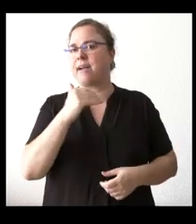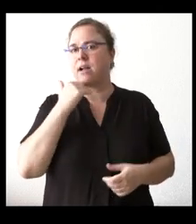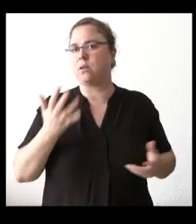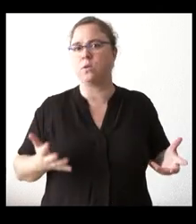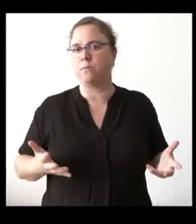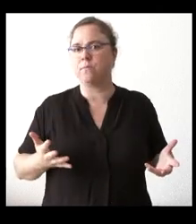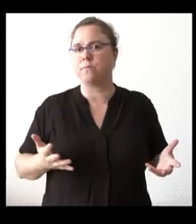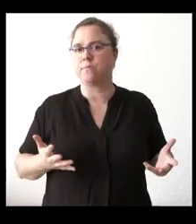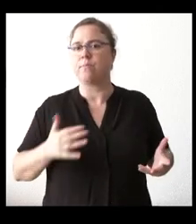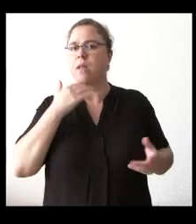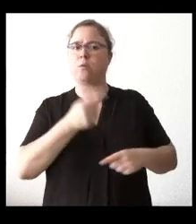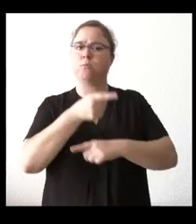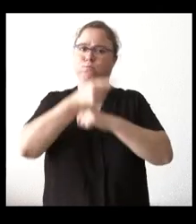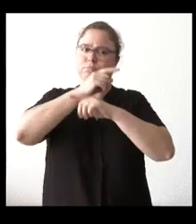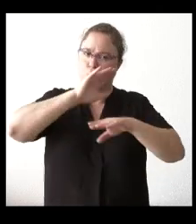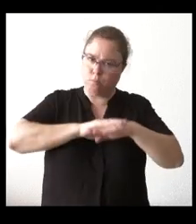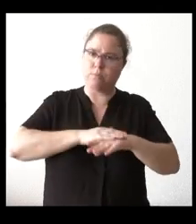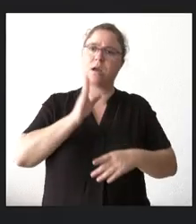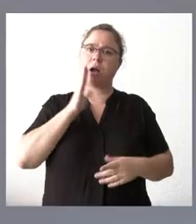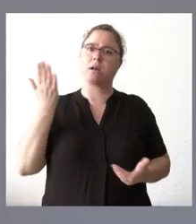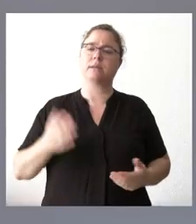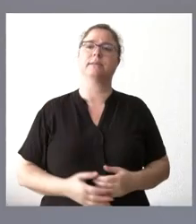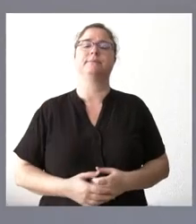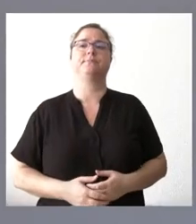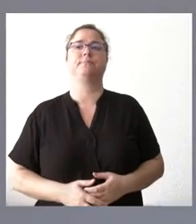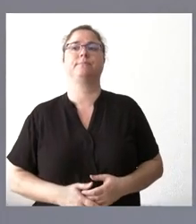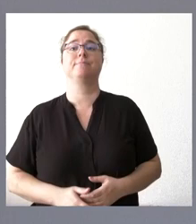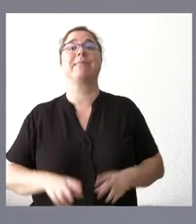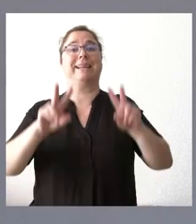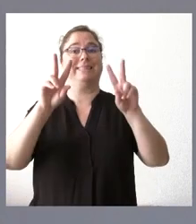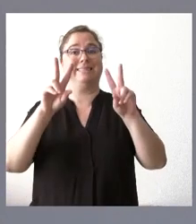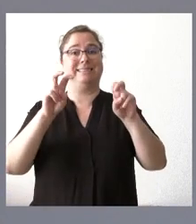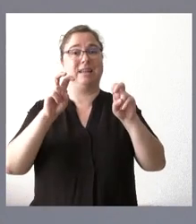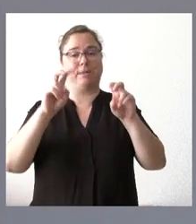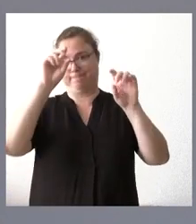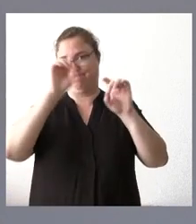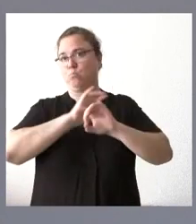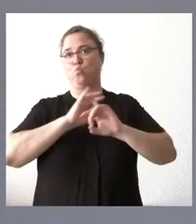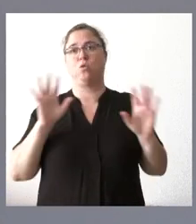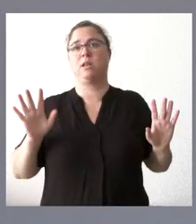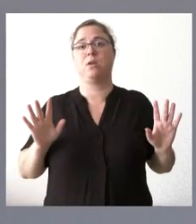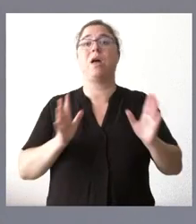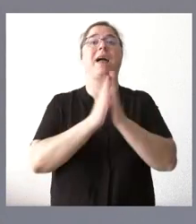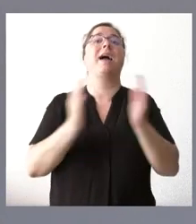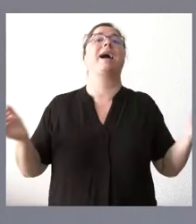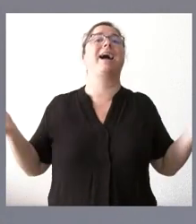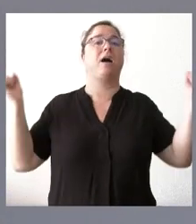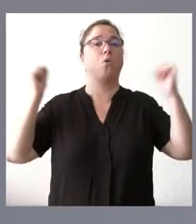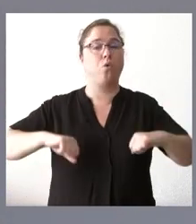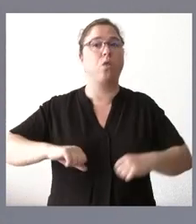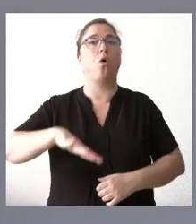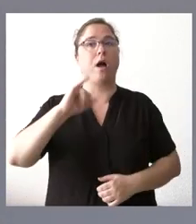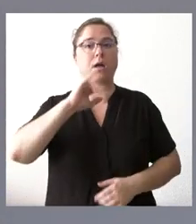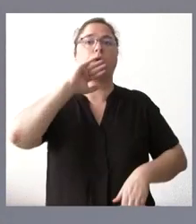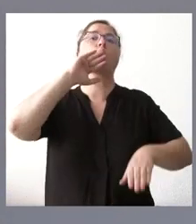imponer que se cumplan los acuerdos firmados. Pues sobre este asunto y por ser claro los acuerdos vigentes se van a